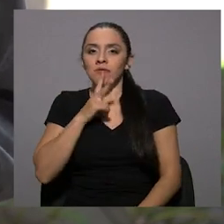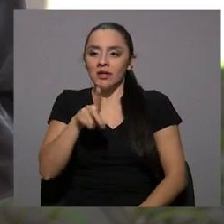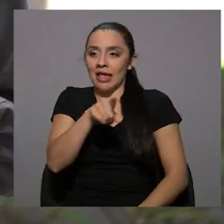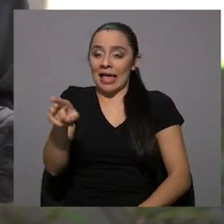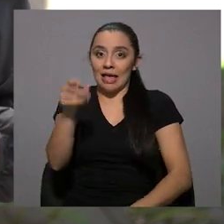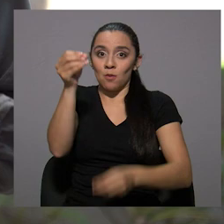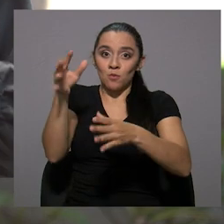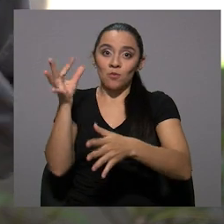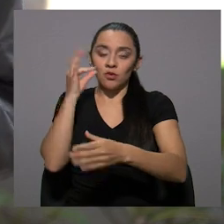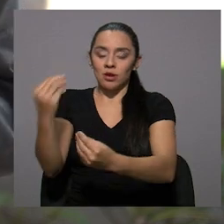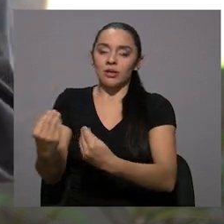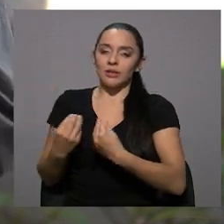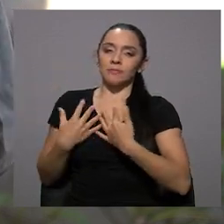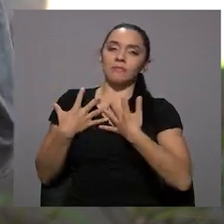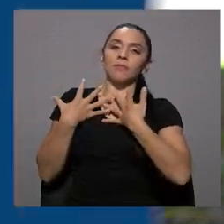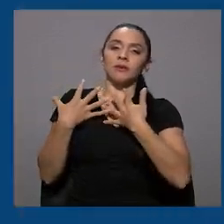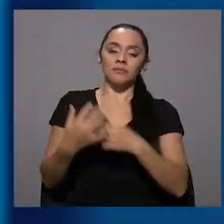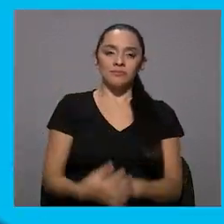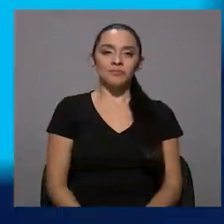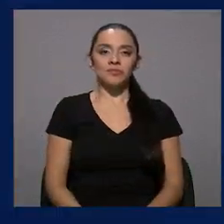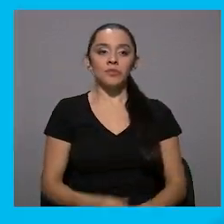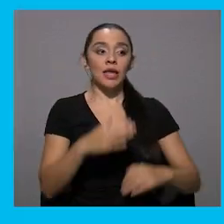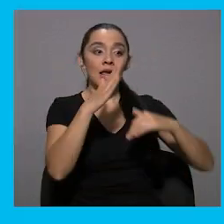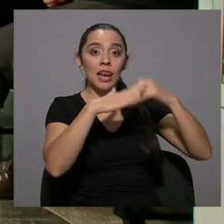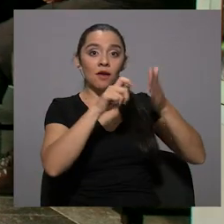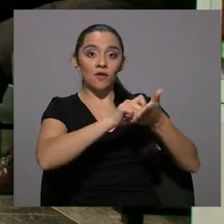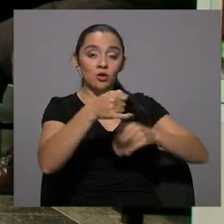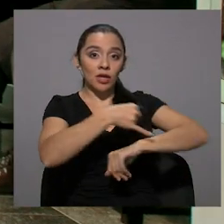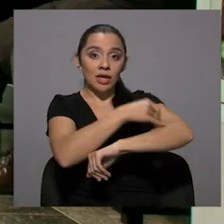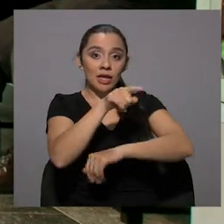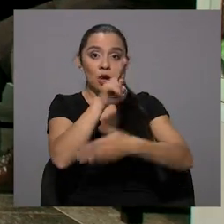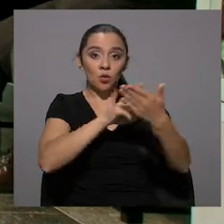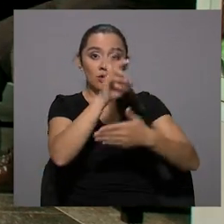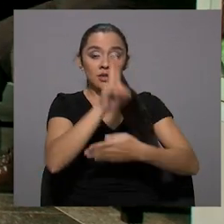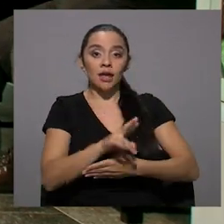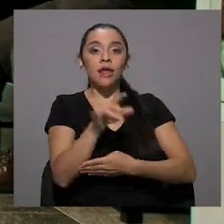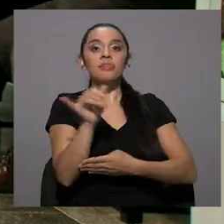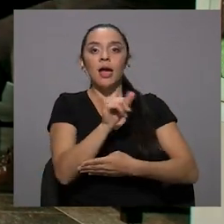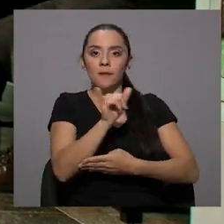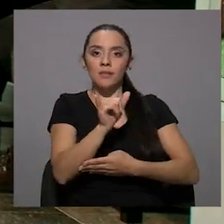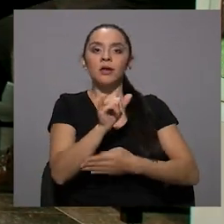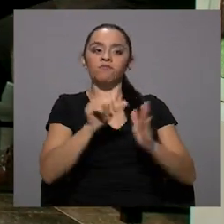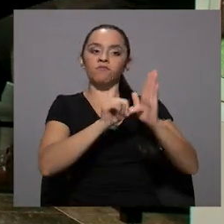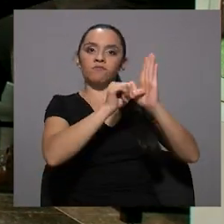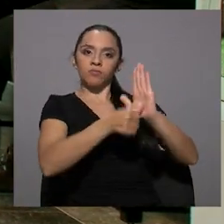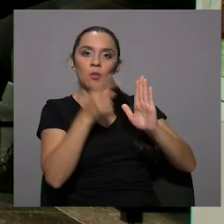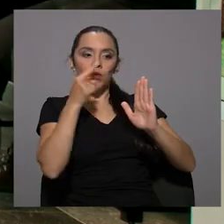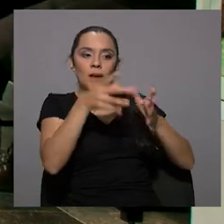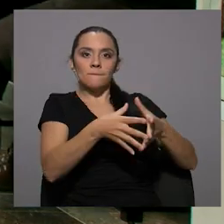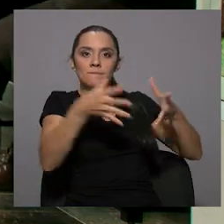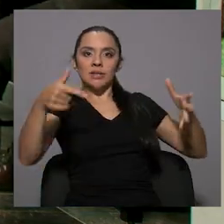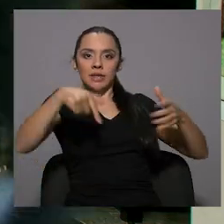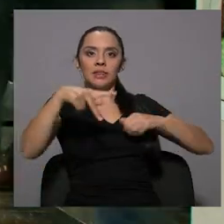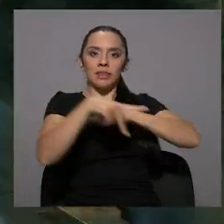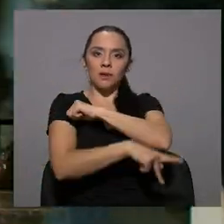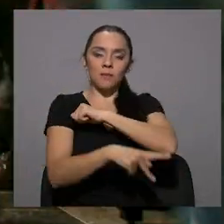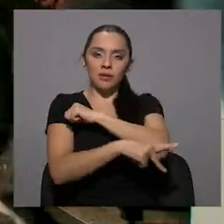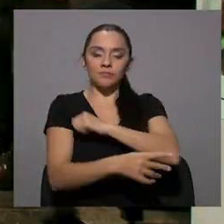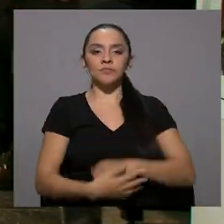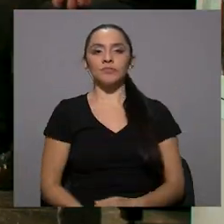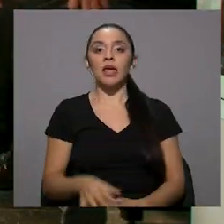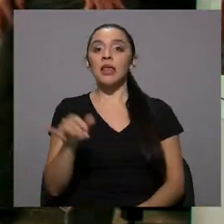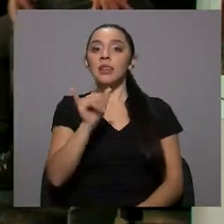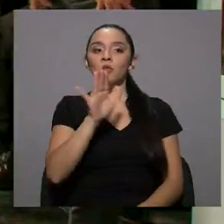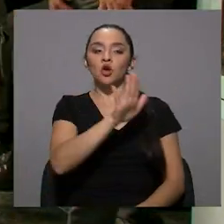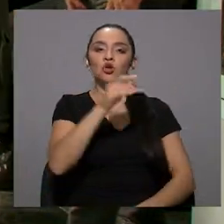verdaderamente inspirada por cada una de ellas. La Facultad de Ingeniería de la UCR también sobresale por ser la más grande del